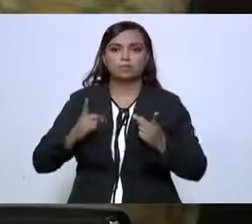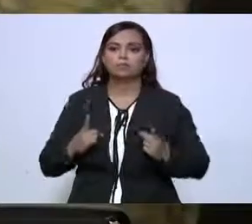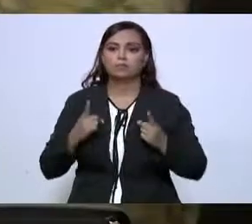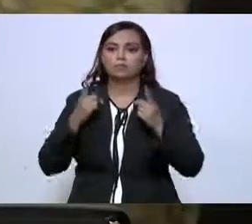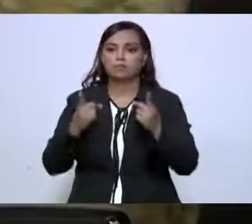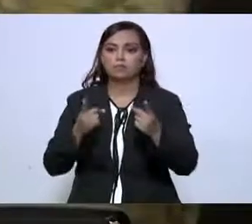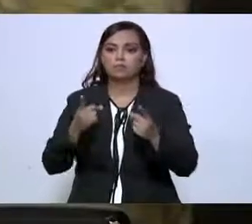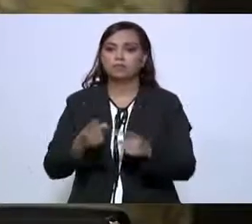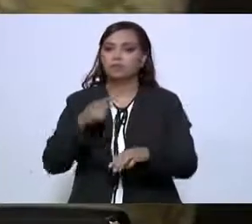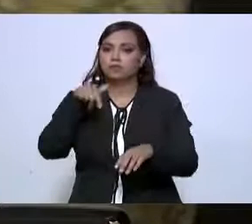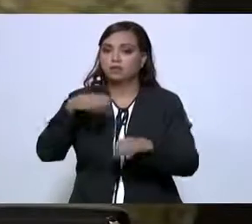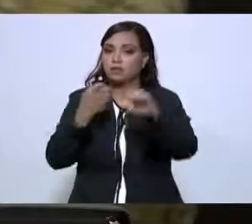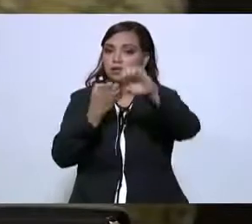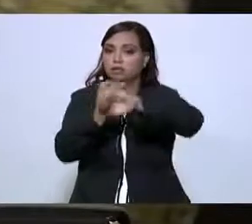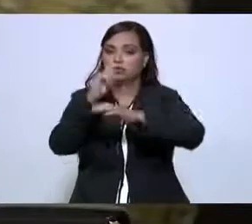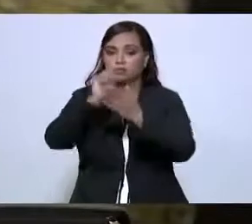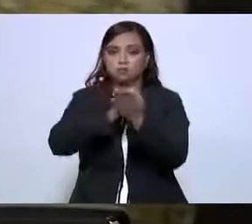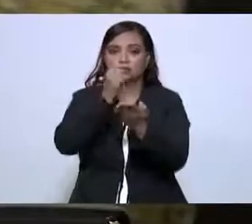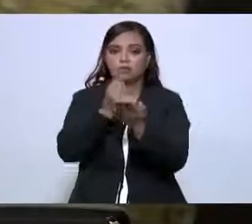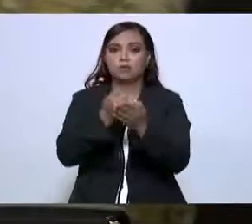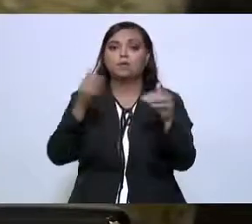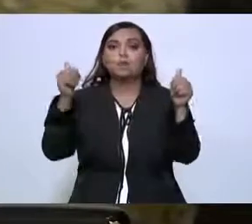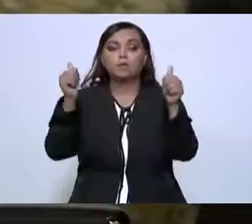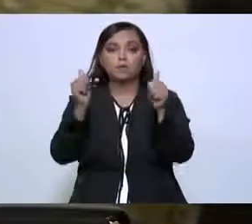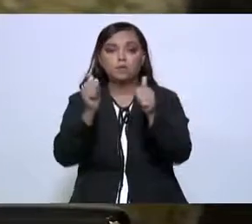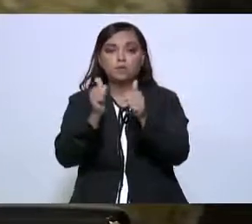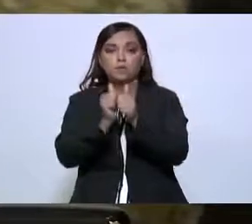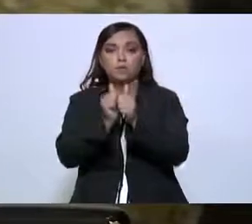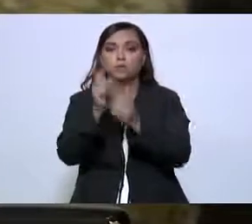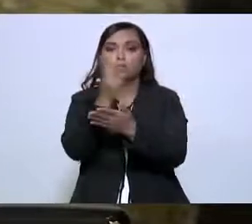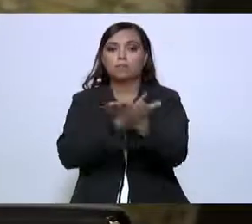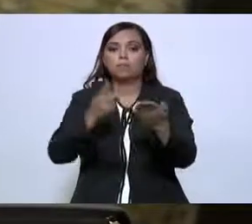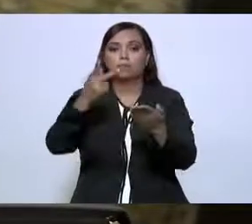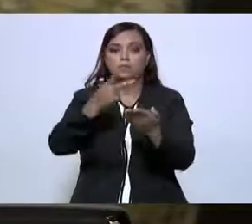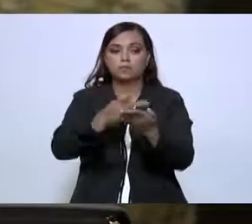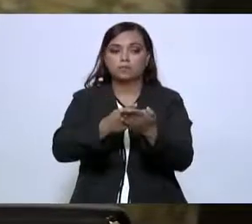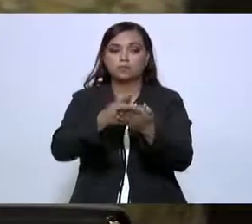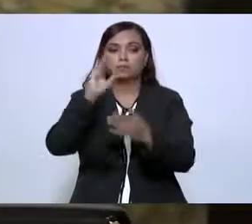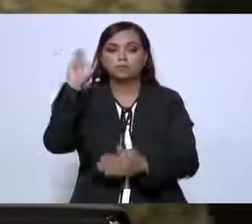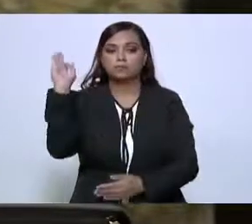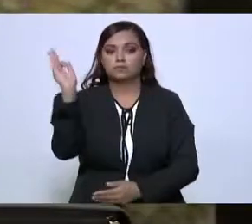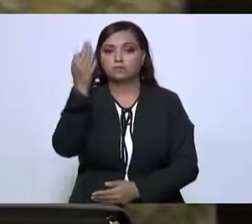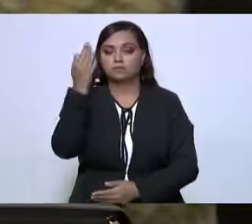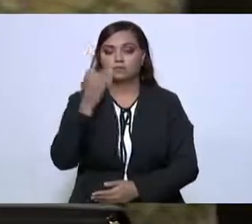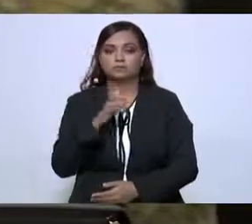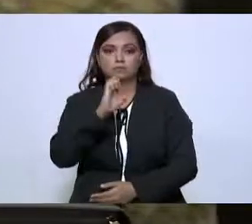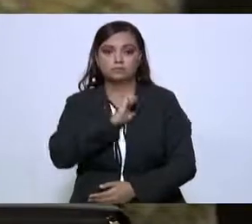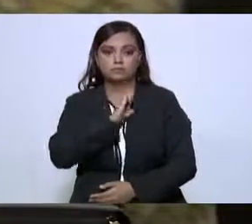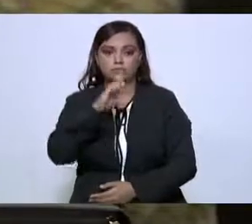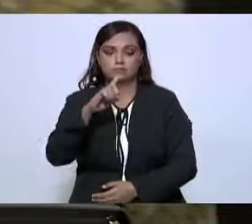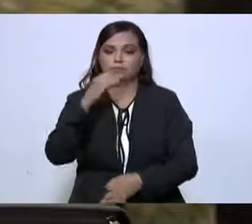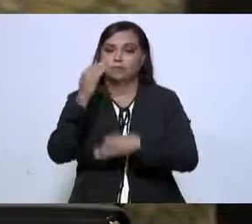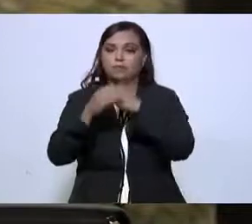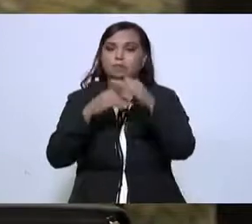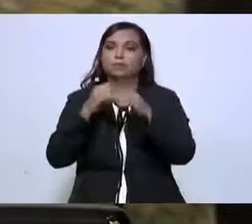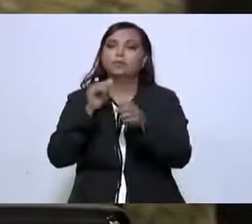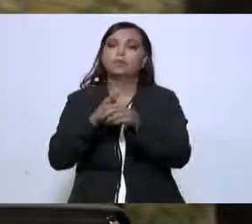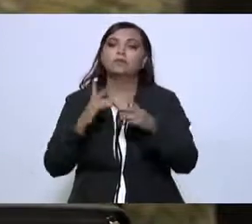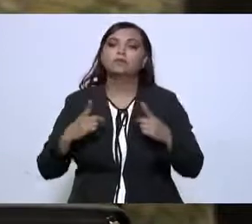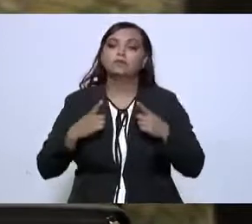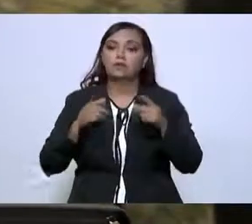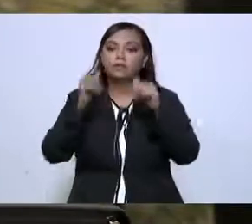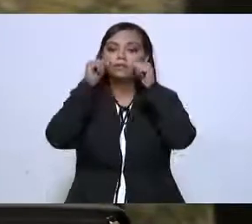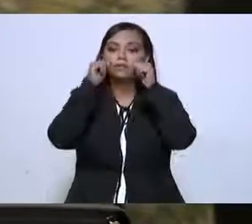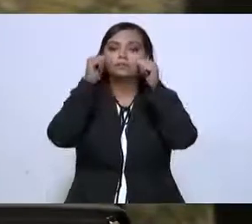a esta entidad federativa por medio de los programas federales en especial de aquellos destinados a